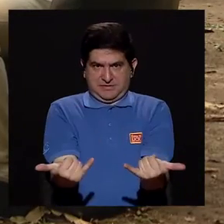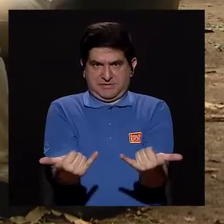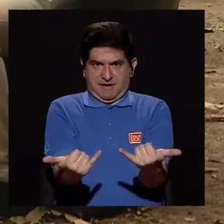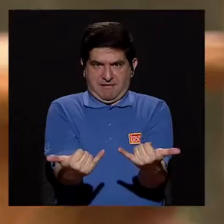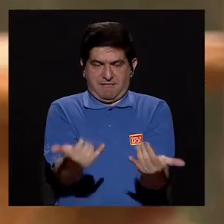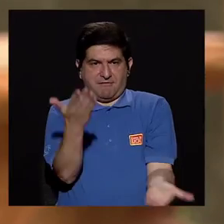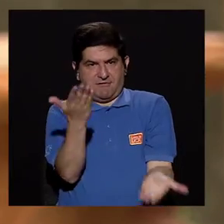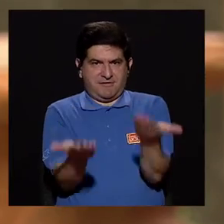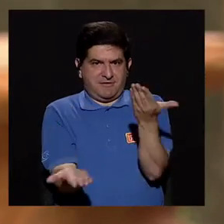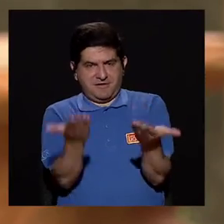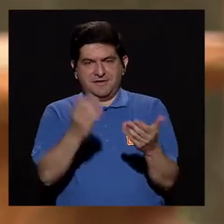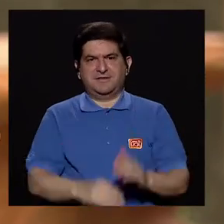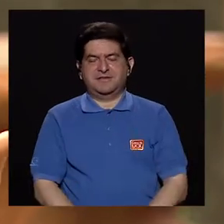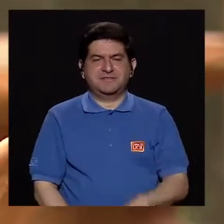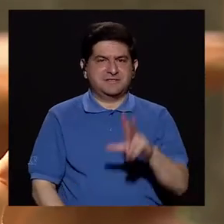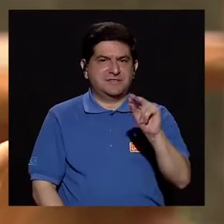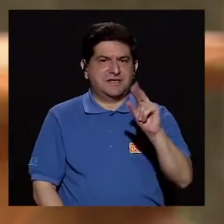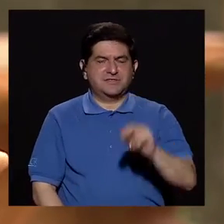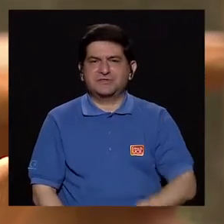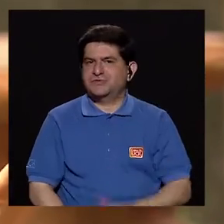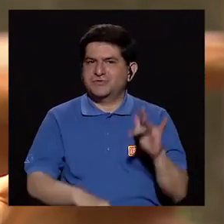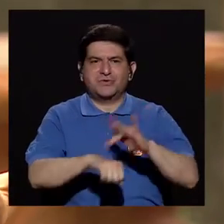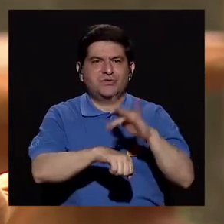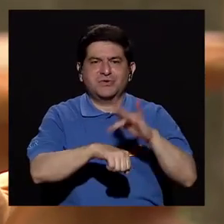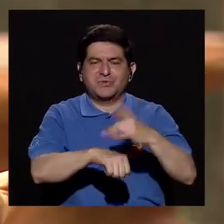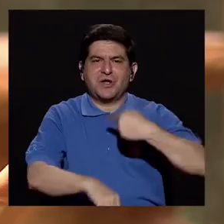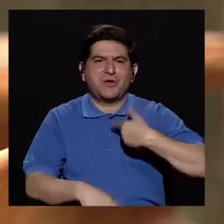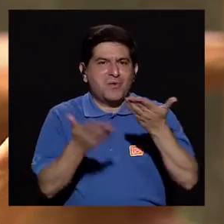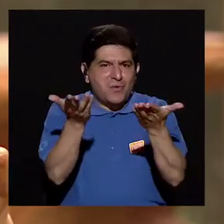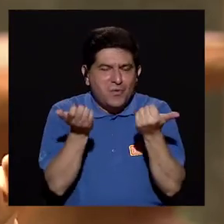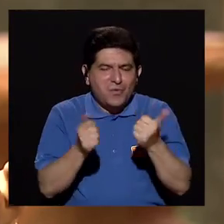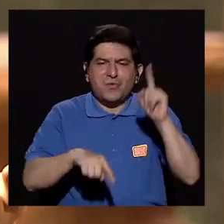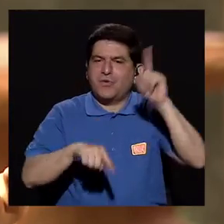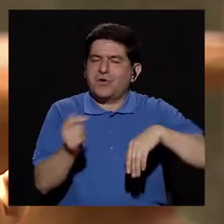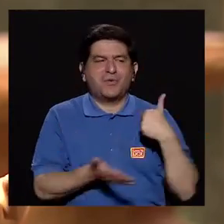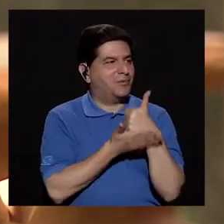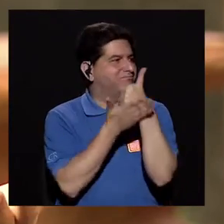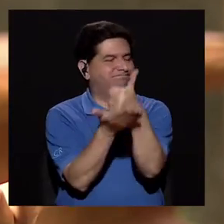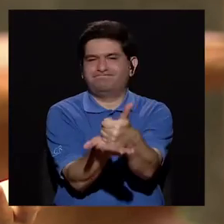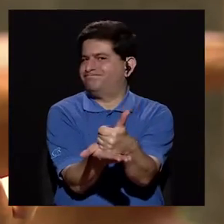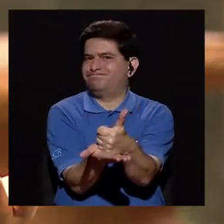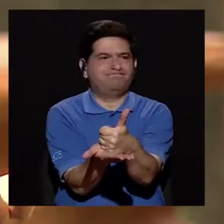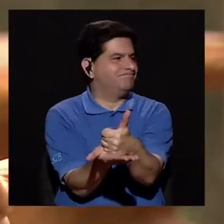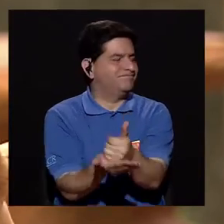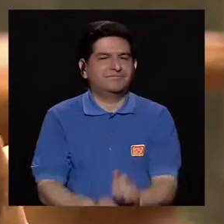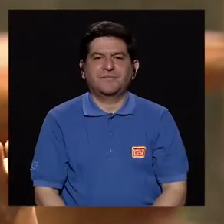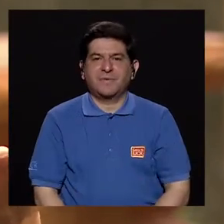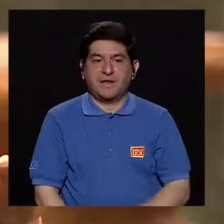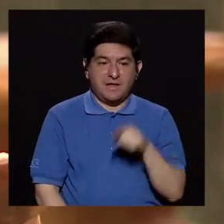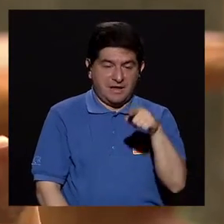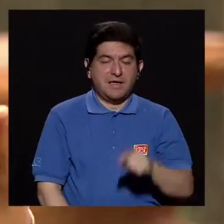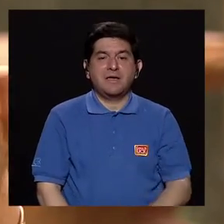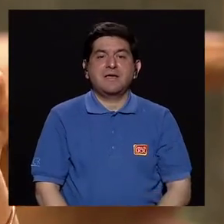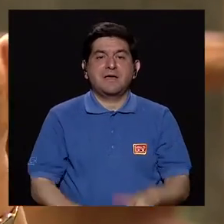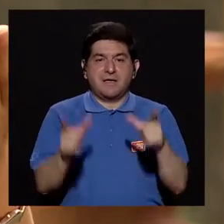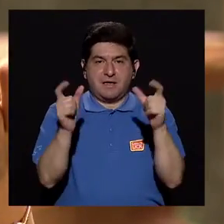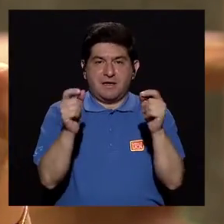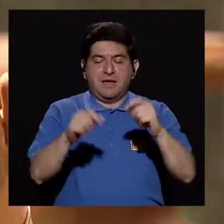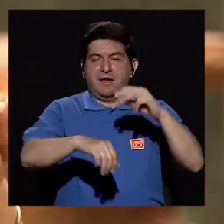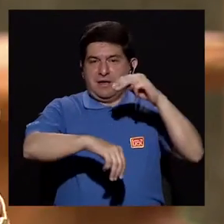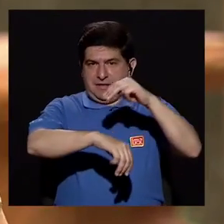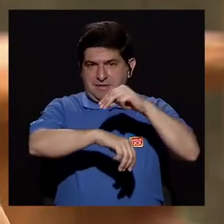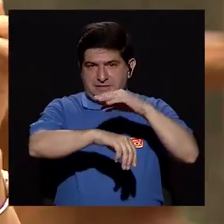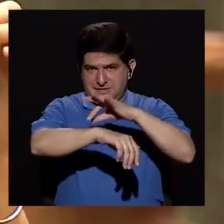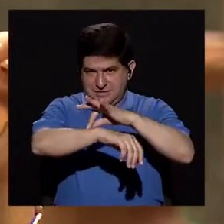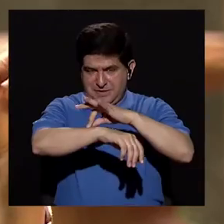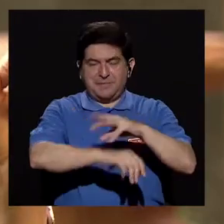llegan, tal vez ya no es tan temprano como uno quisiera y no es posible ayudarles tanto. Y el melanoma, a pesar